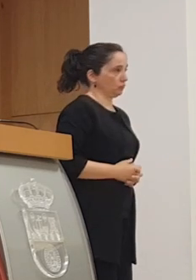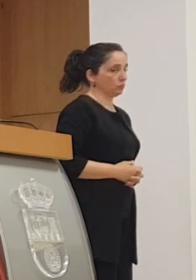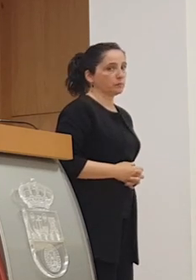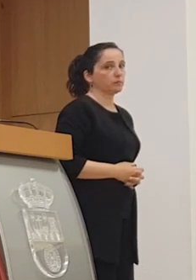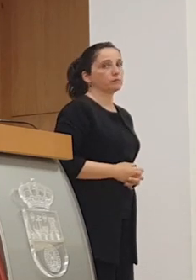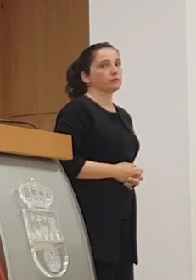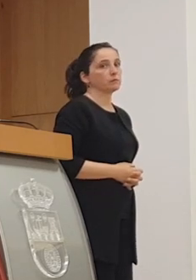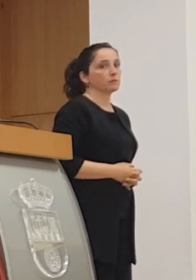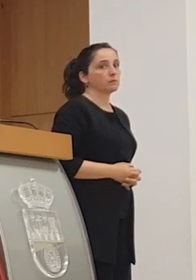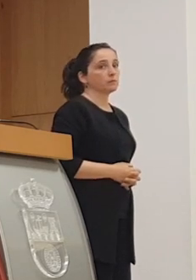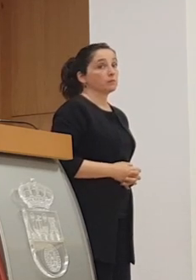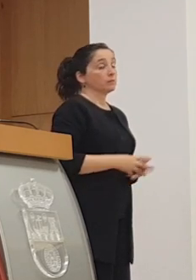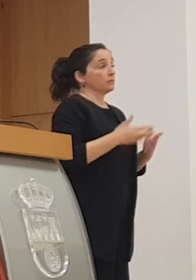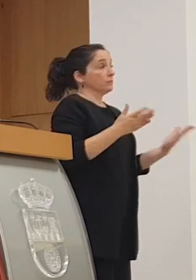necesaria.